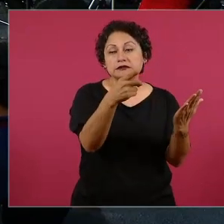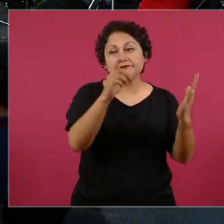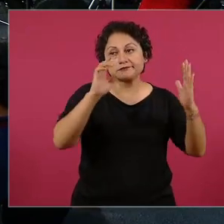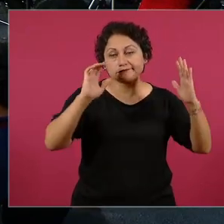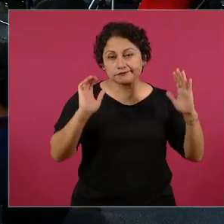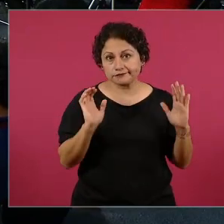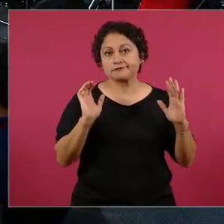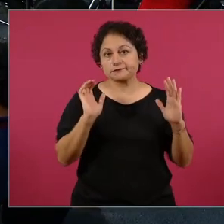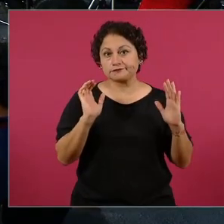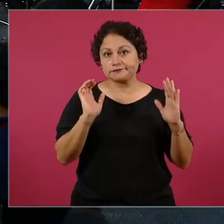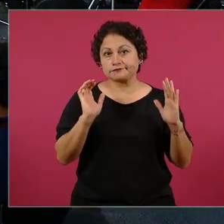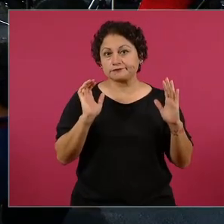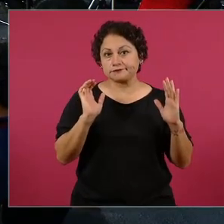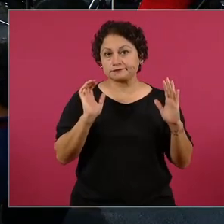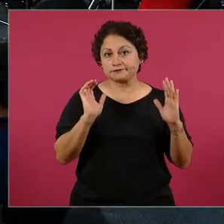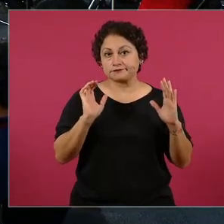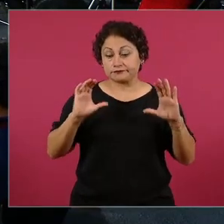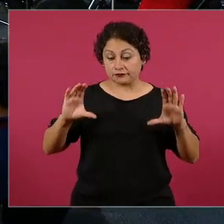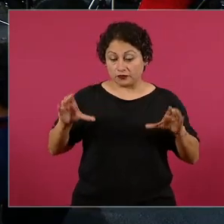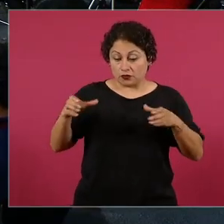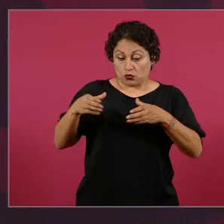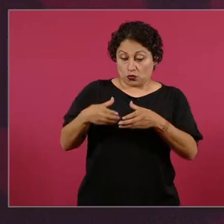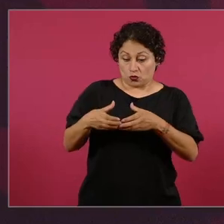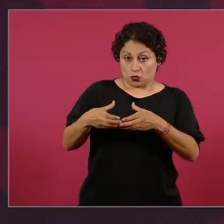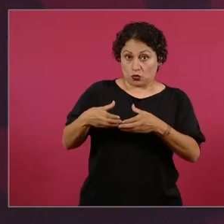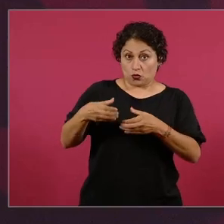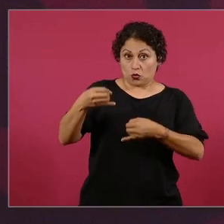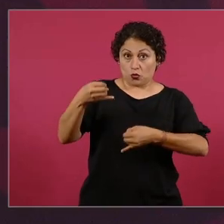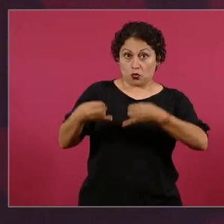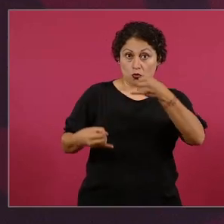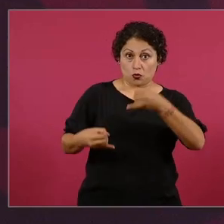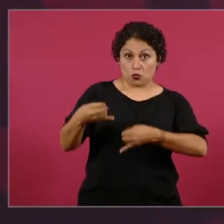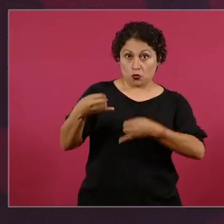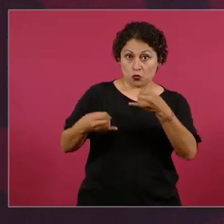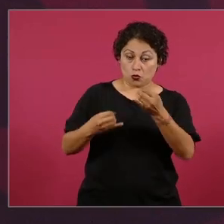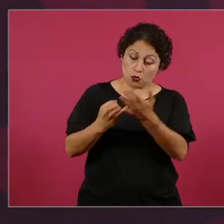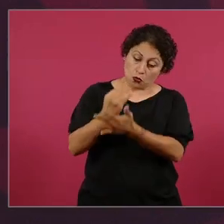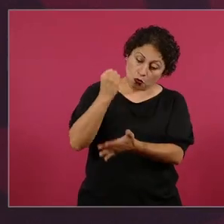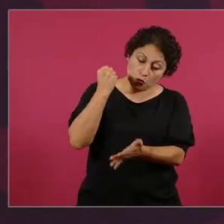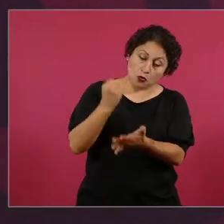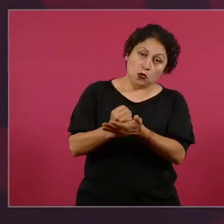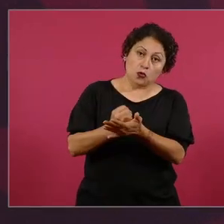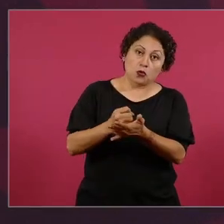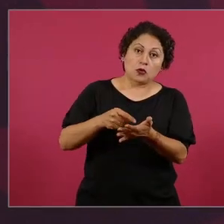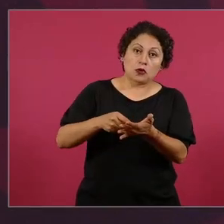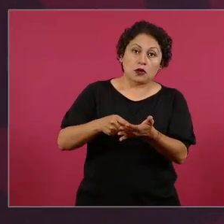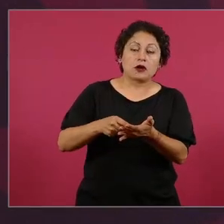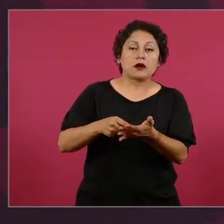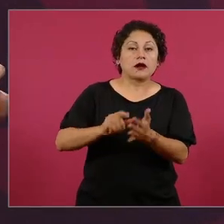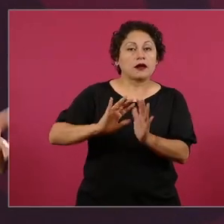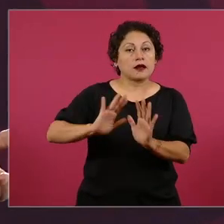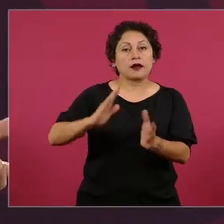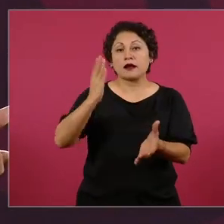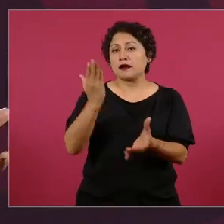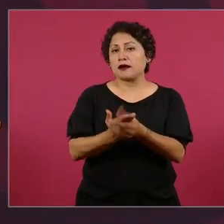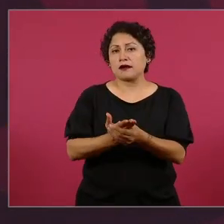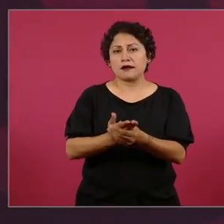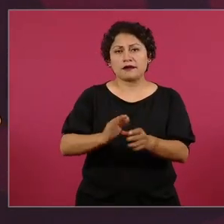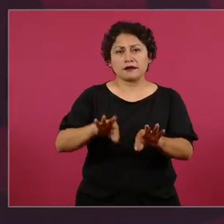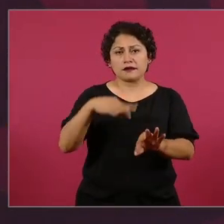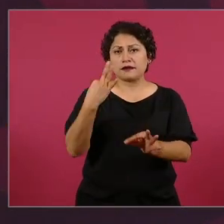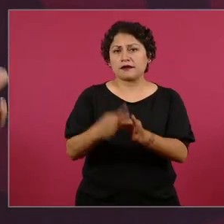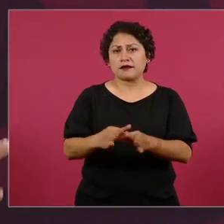se regresara el expediente o los expedientes a la Suprema Corte,